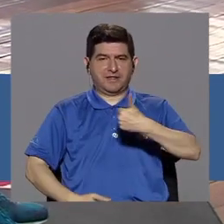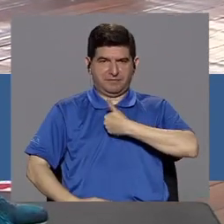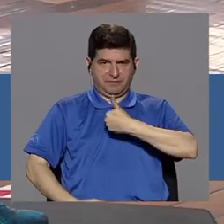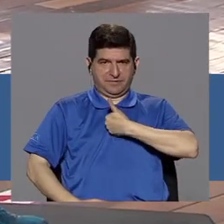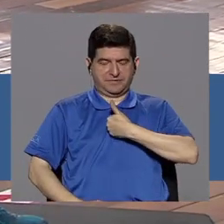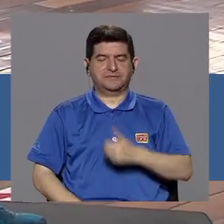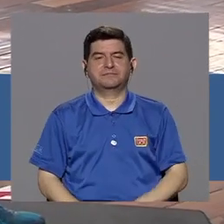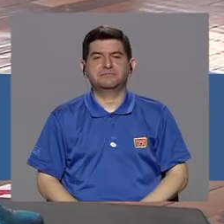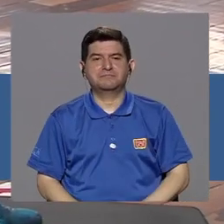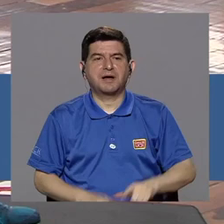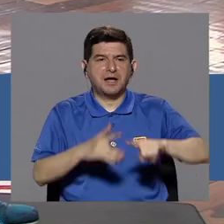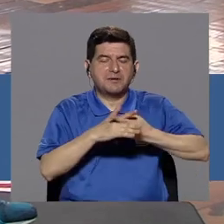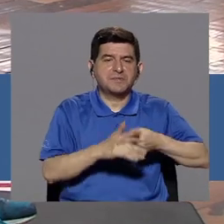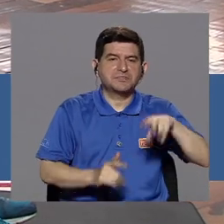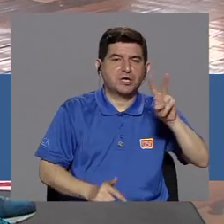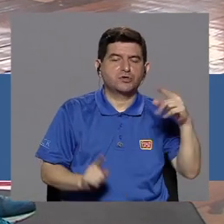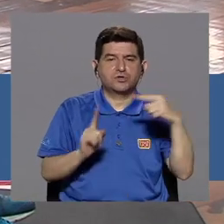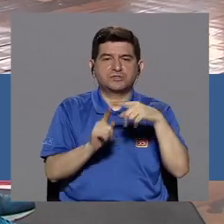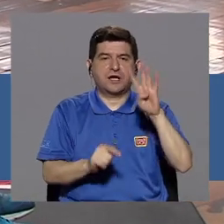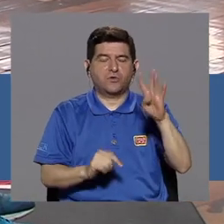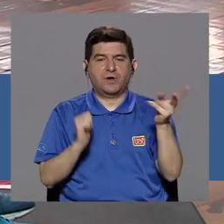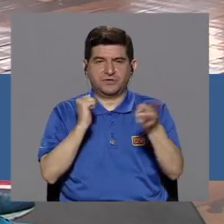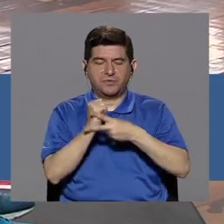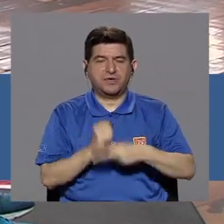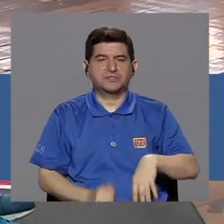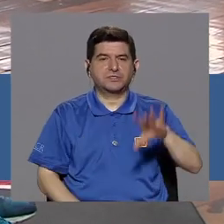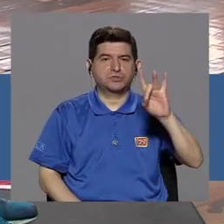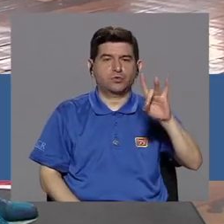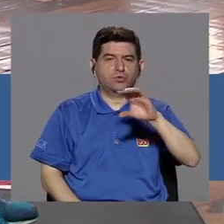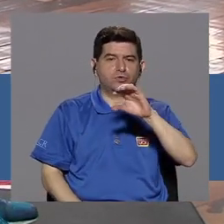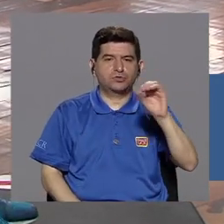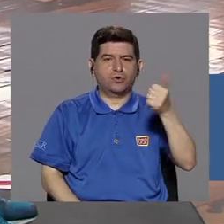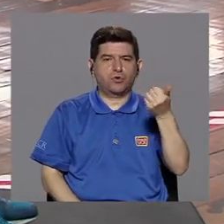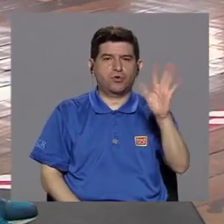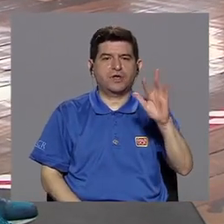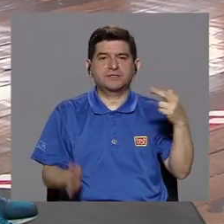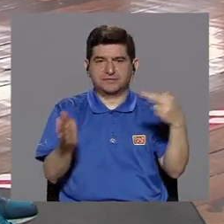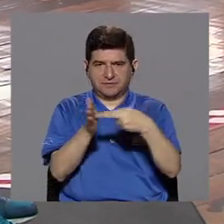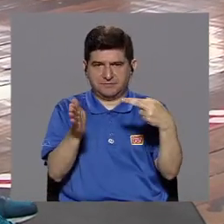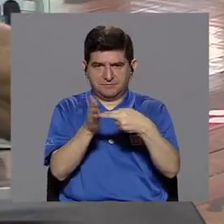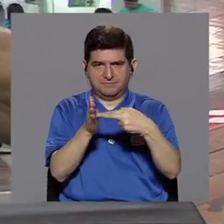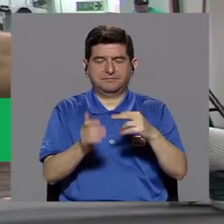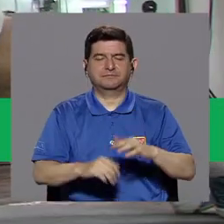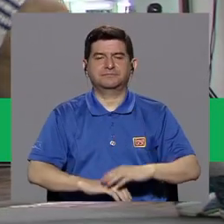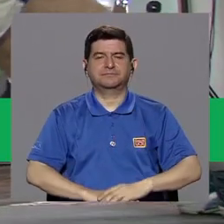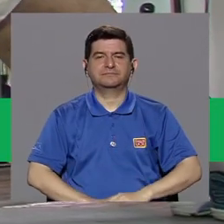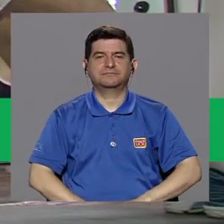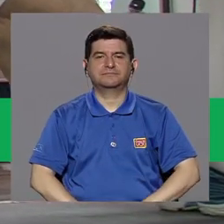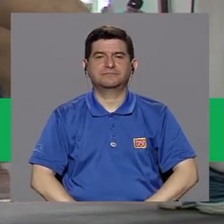física. Podemos empezar entre dos y cuatro series, de ocho a quince repeticiones.